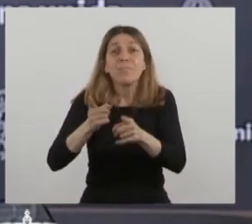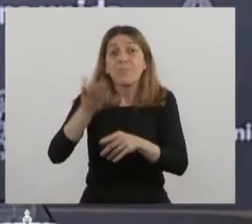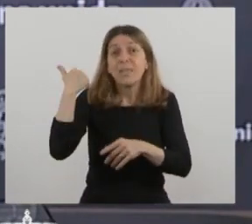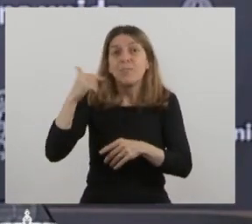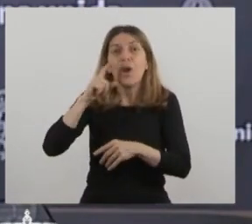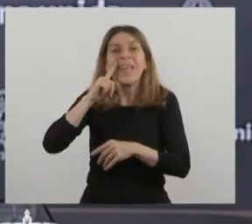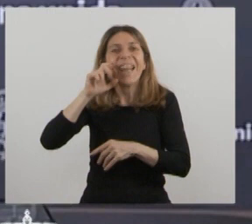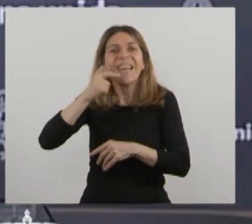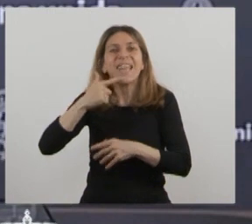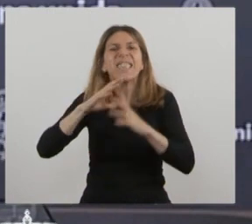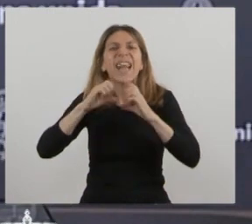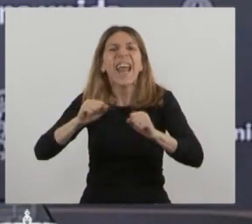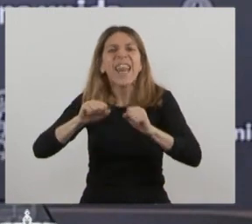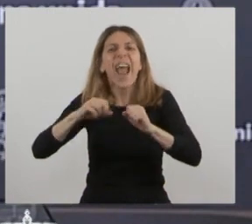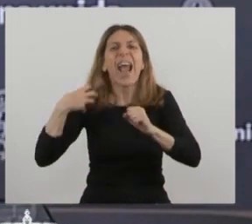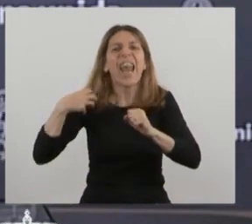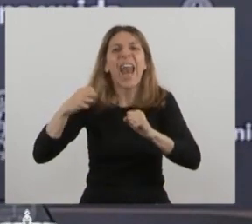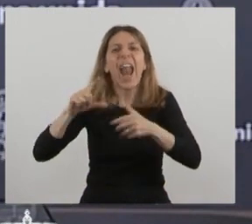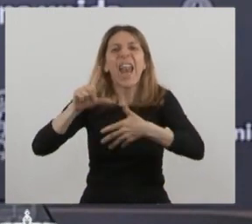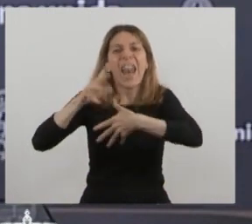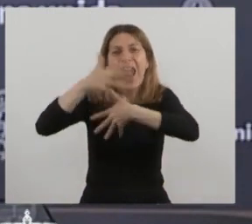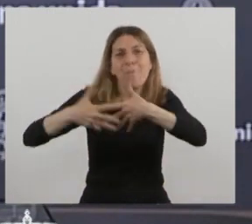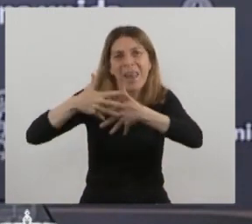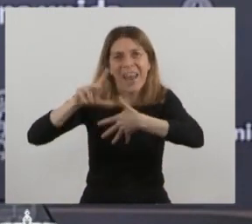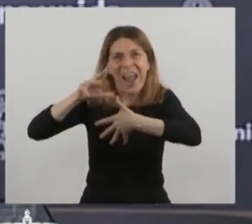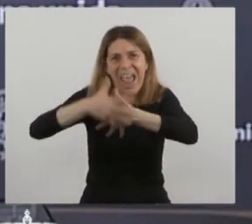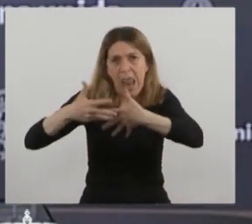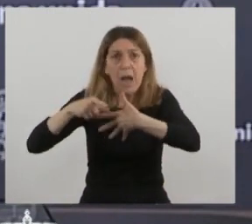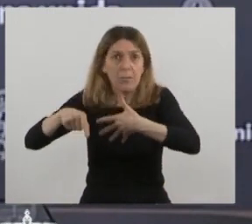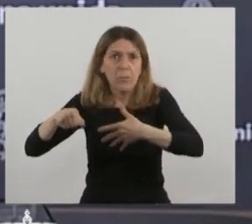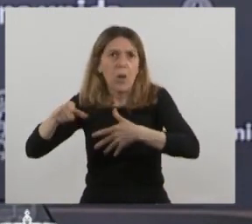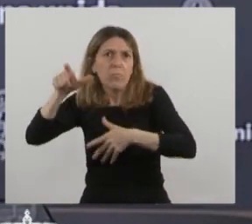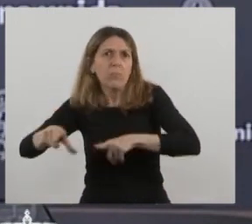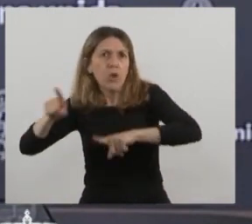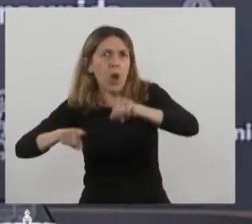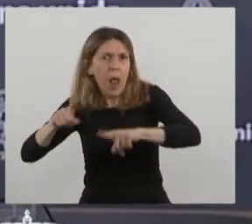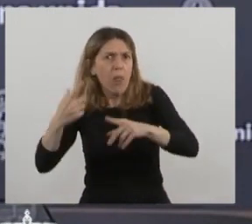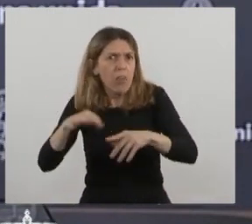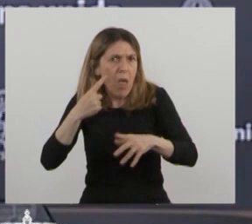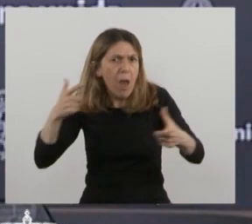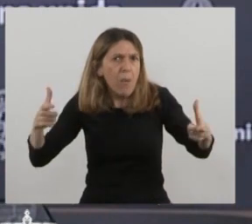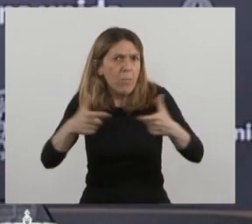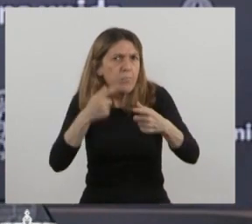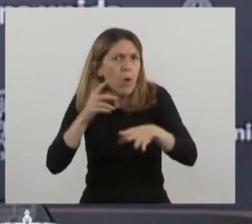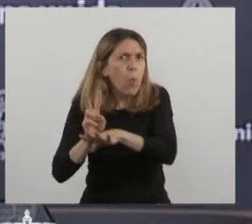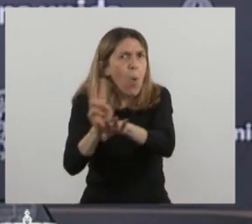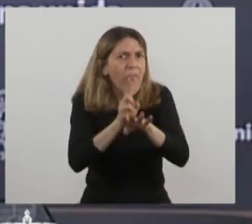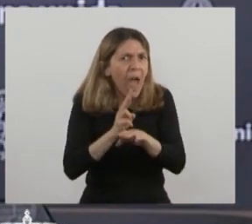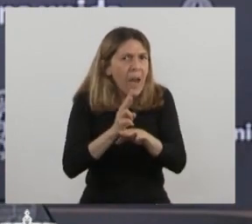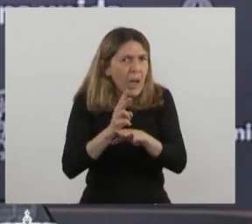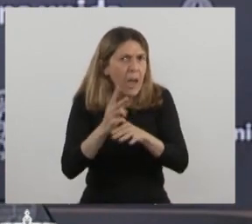es la Secretaría General Iberoamericana. esos puentes de unidad hay que cuidarlos entre nuestras naciones.